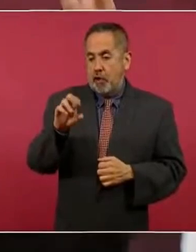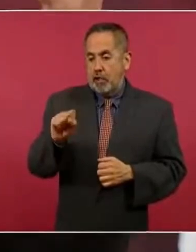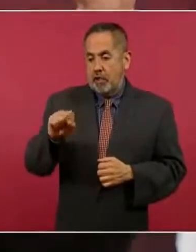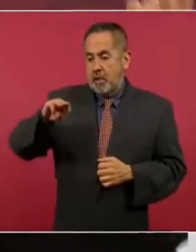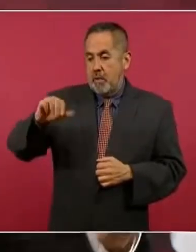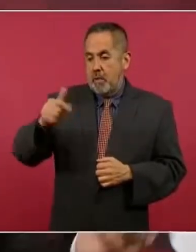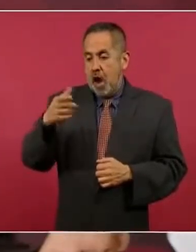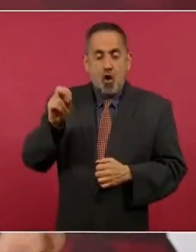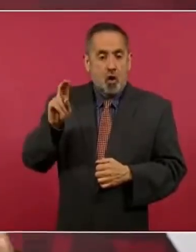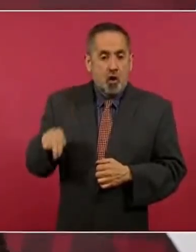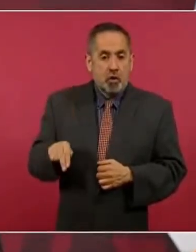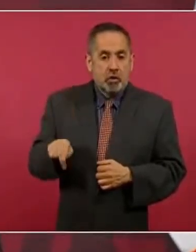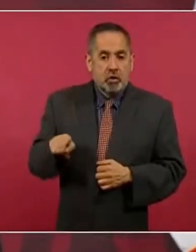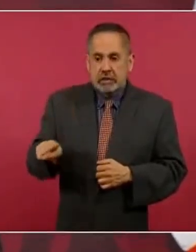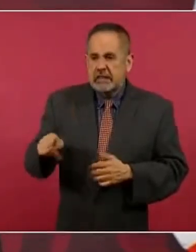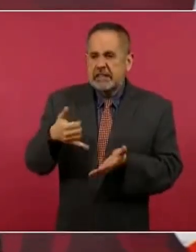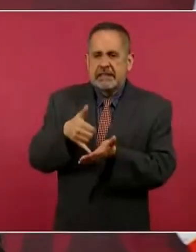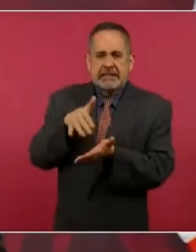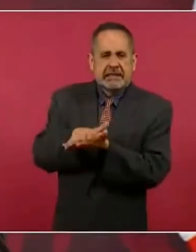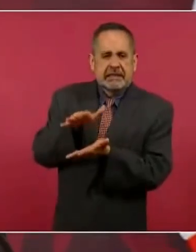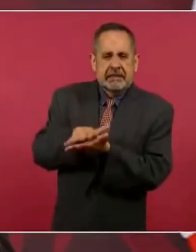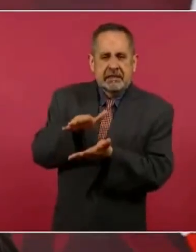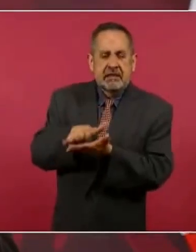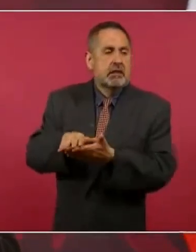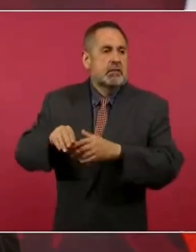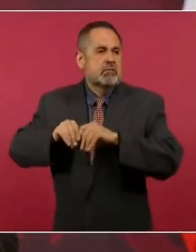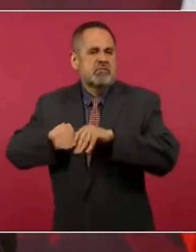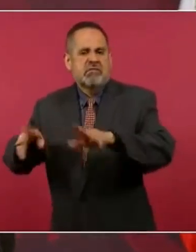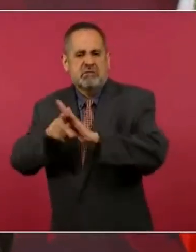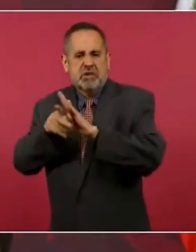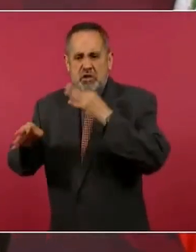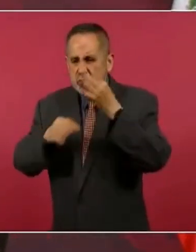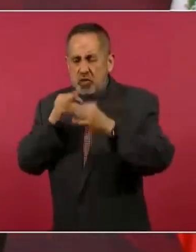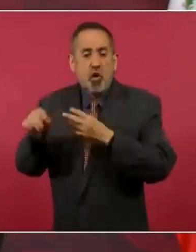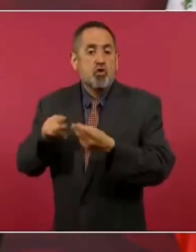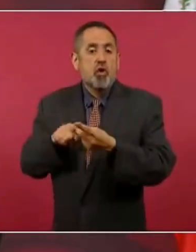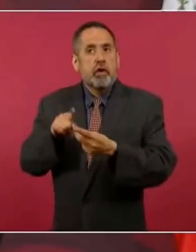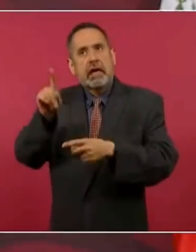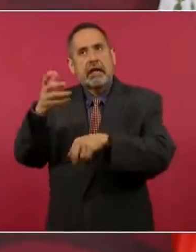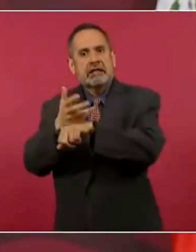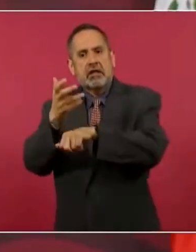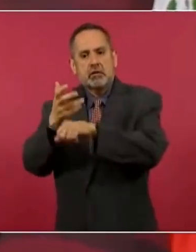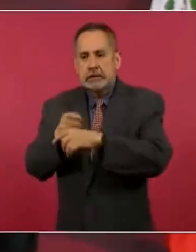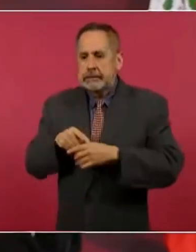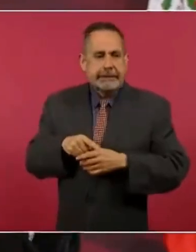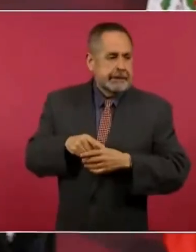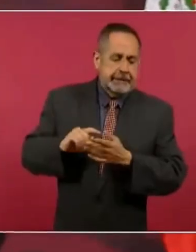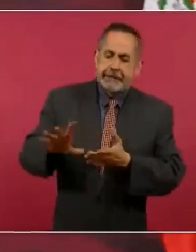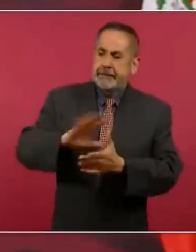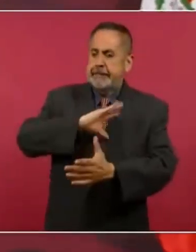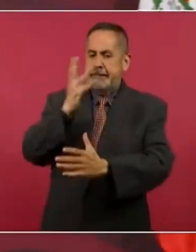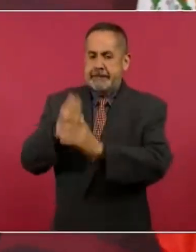irse a hacer regeneración a Estados Unidos porque aquí